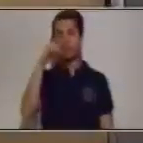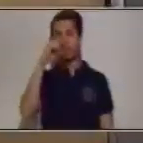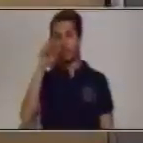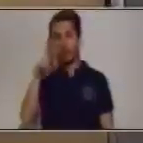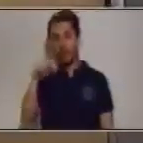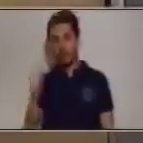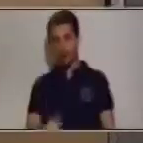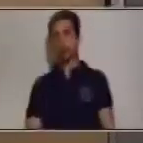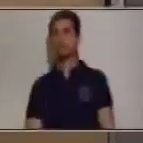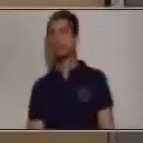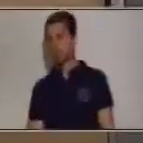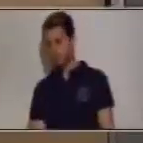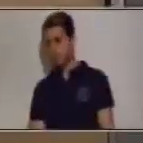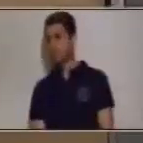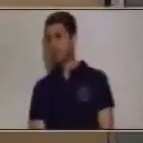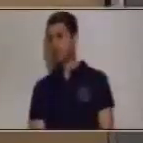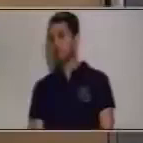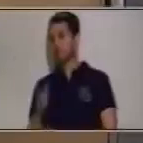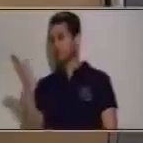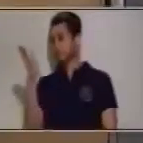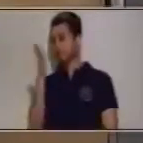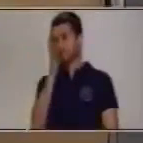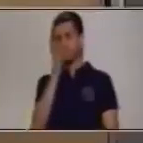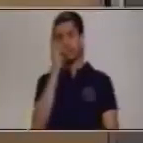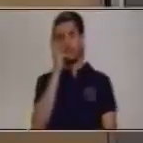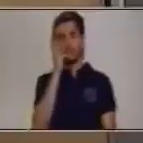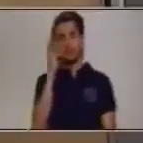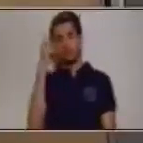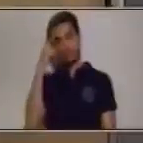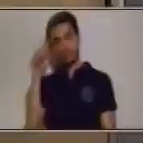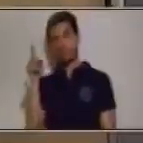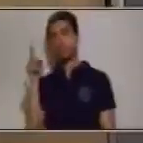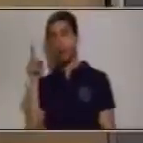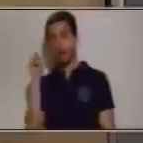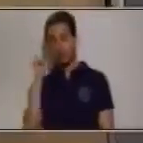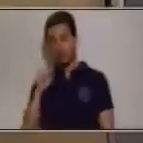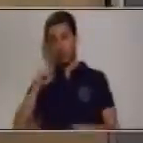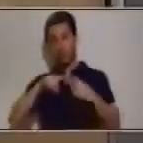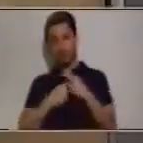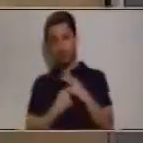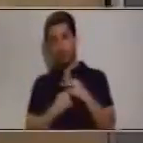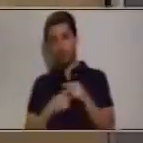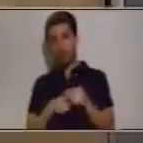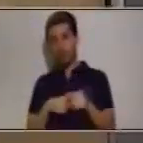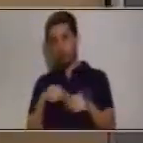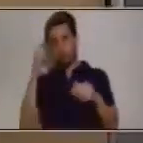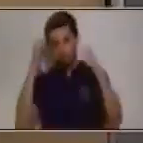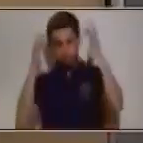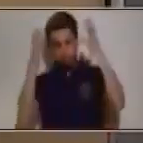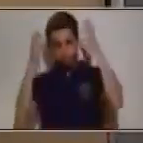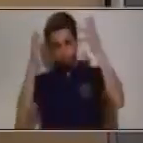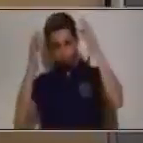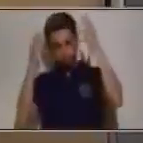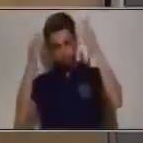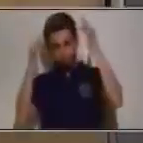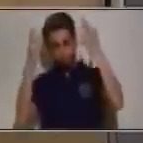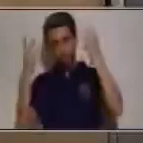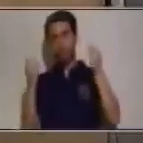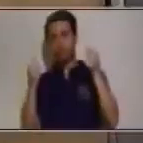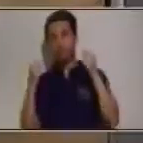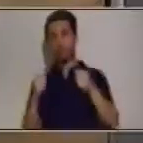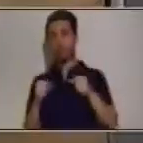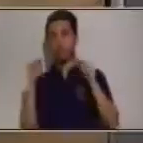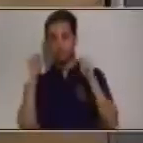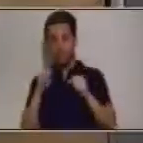centenas tres dígitos para poder empezar a trabajar ese cerebrito lo ponemos a trabajar y